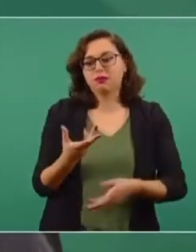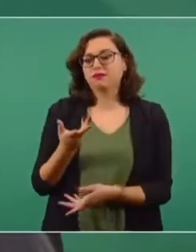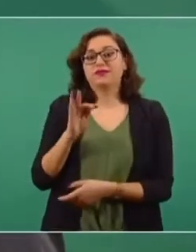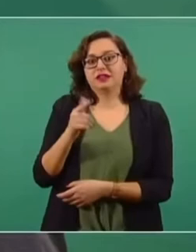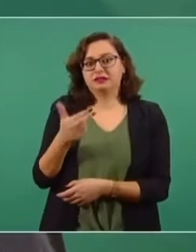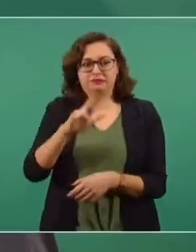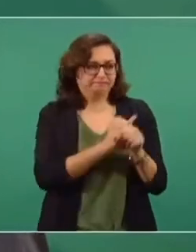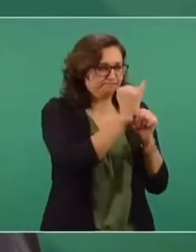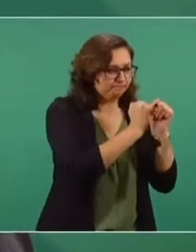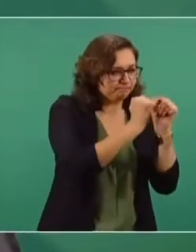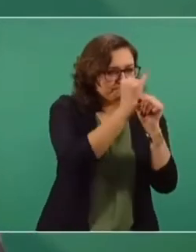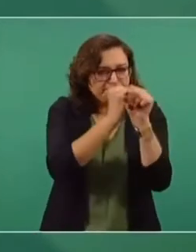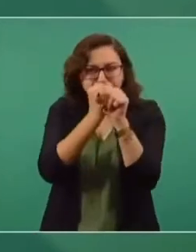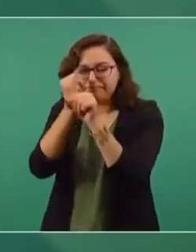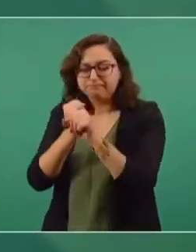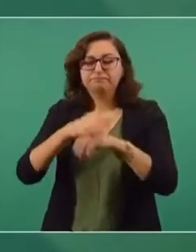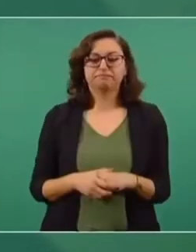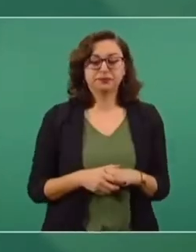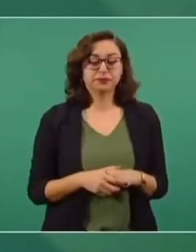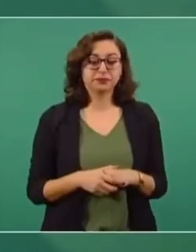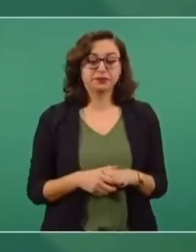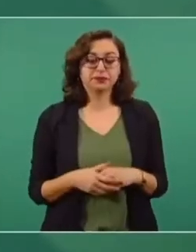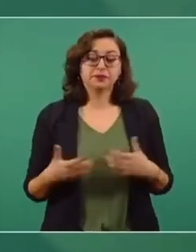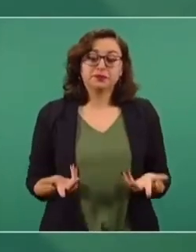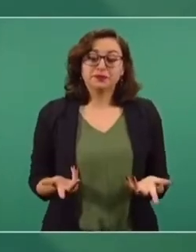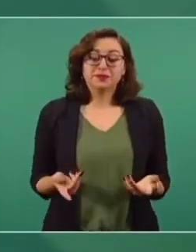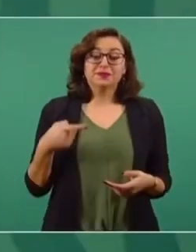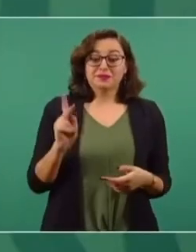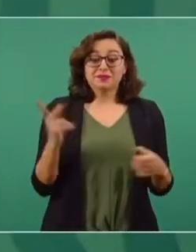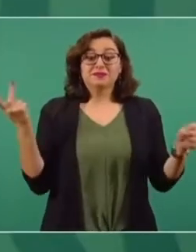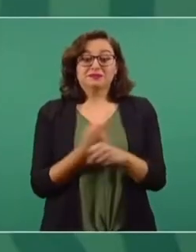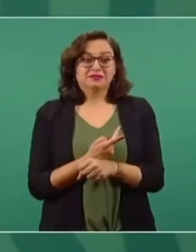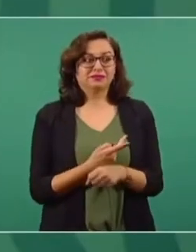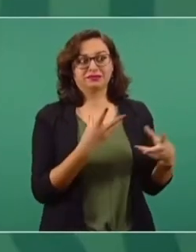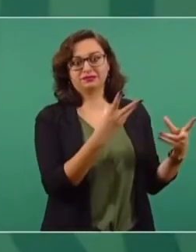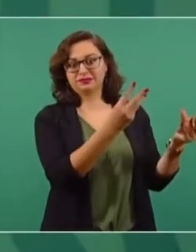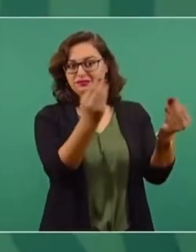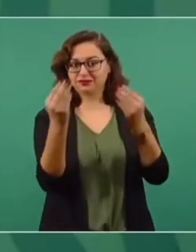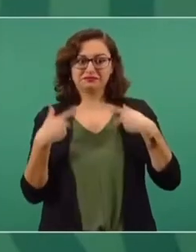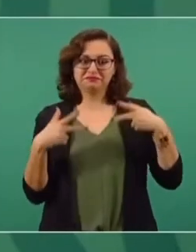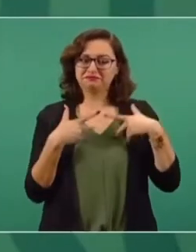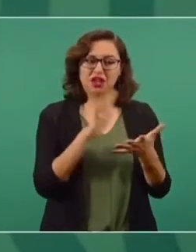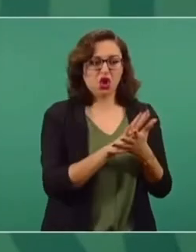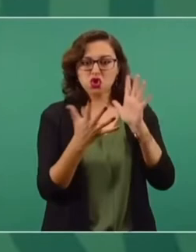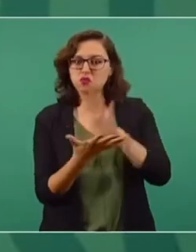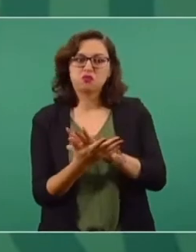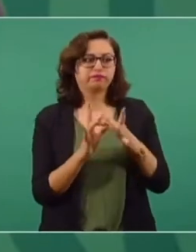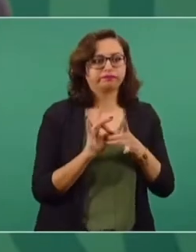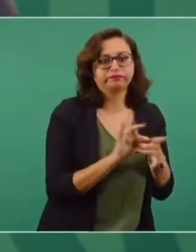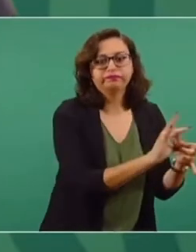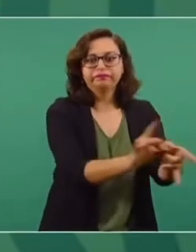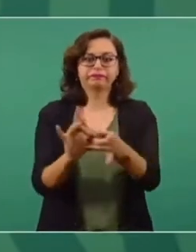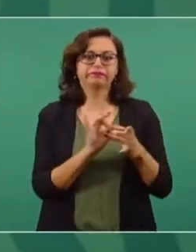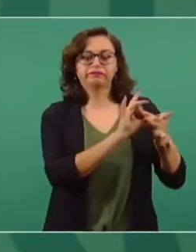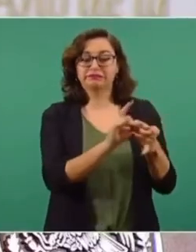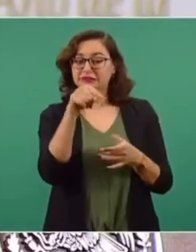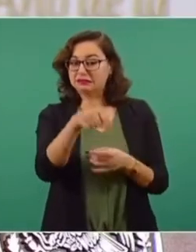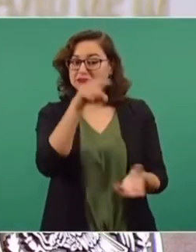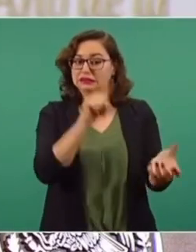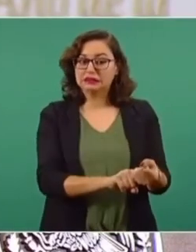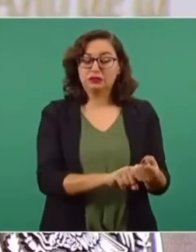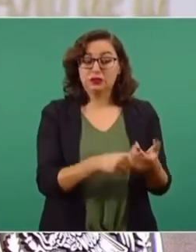investigación, pero es una red de complicidades, de componendas, están metidos